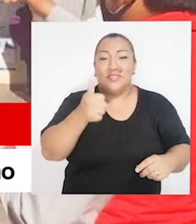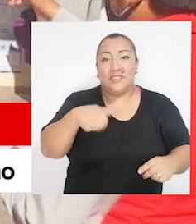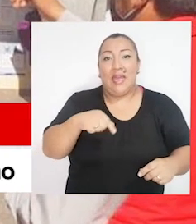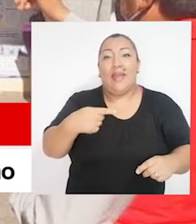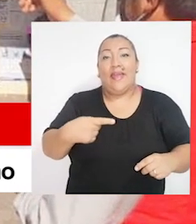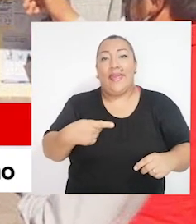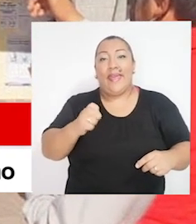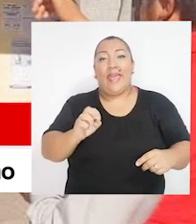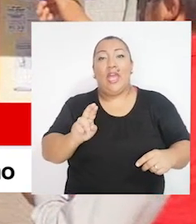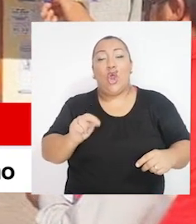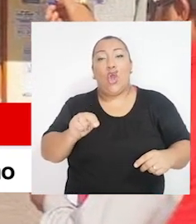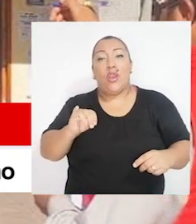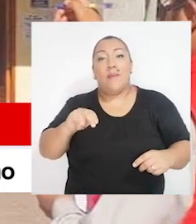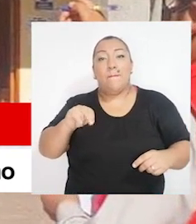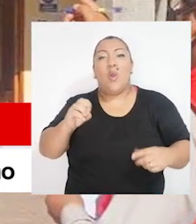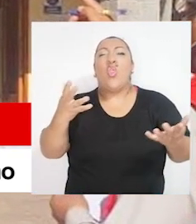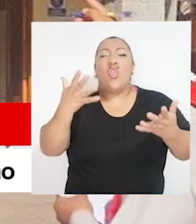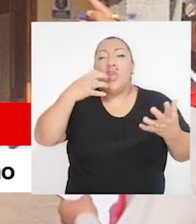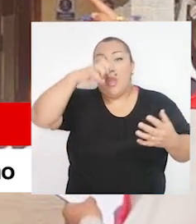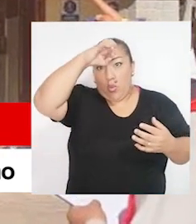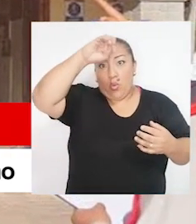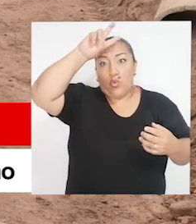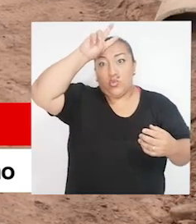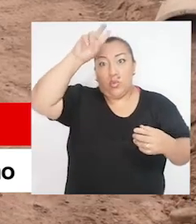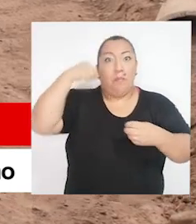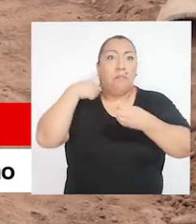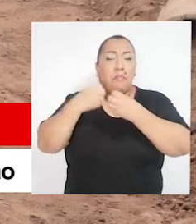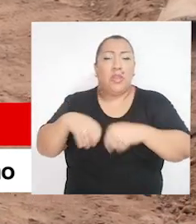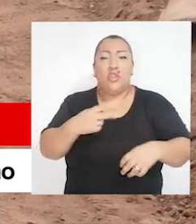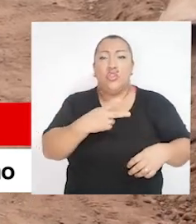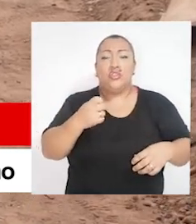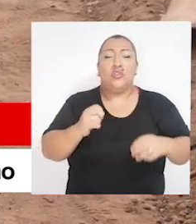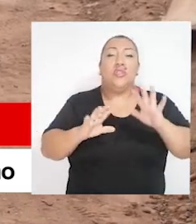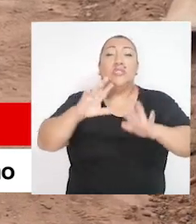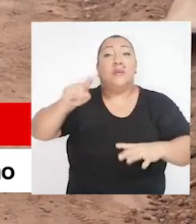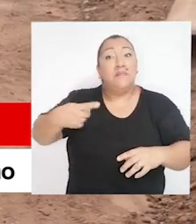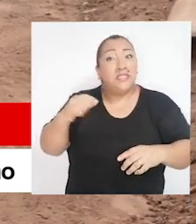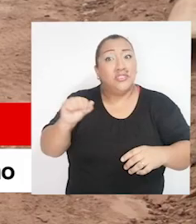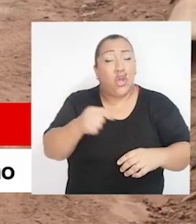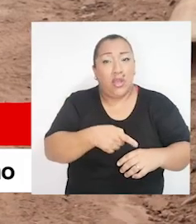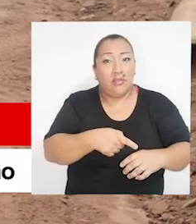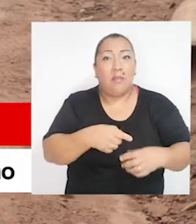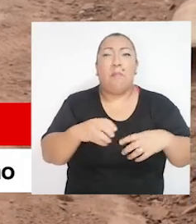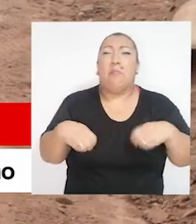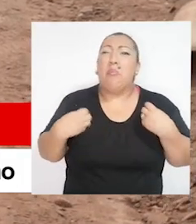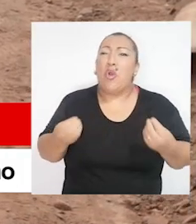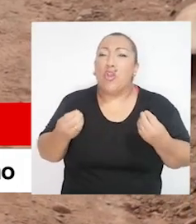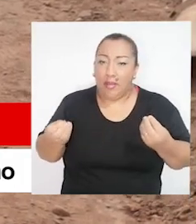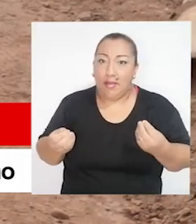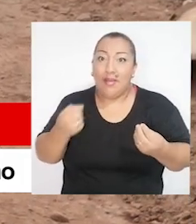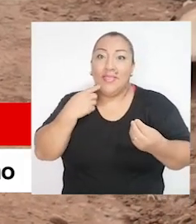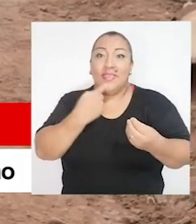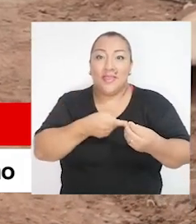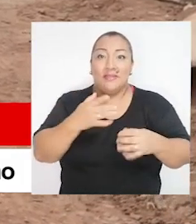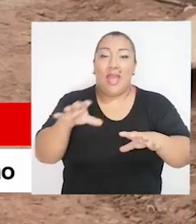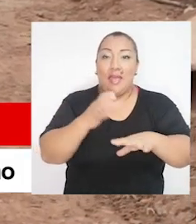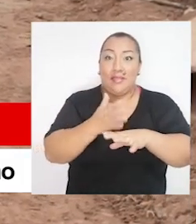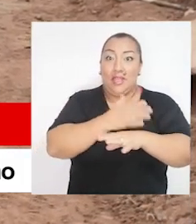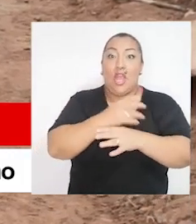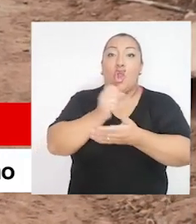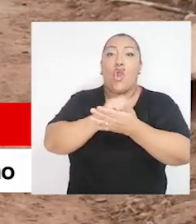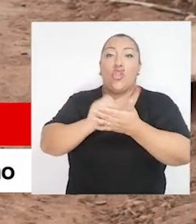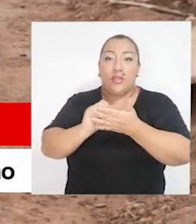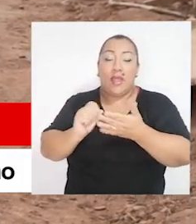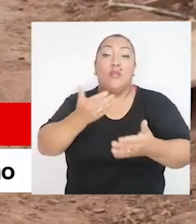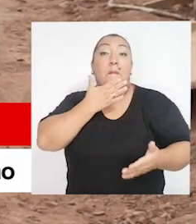Distrital de San Jerónimo, en la región Cusco, un perjuicio superior a los 115.000 soles. Ello debido a la suscripción y